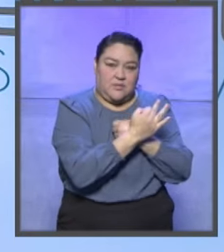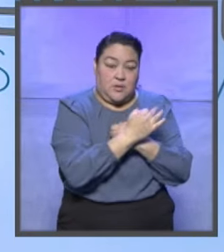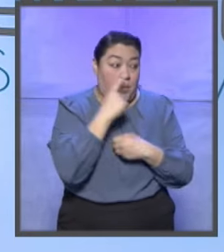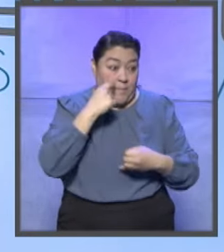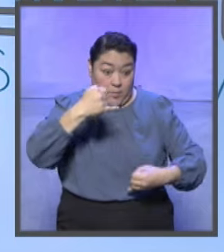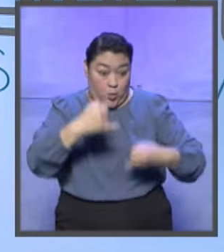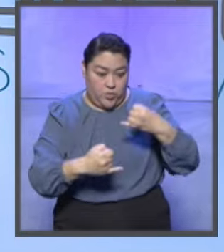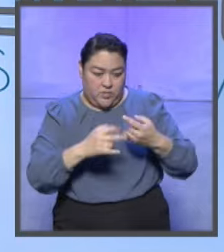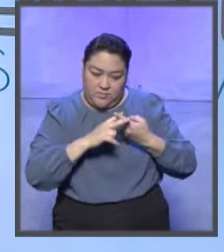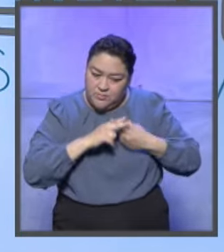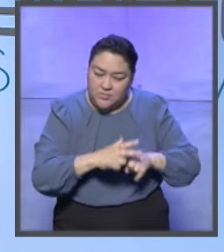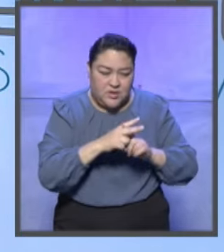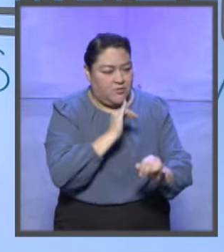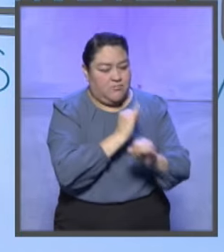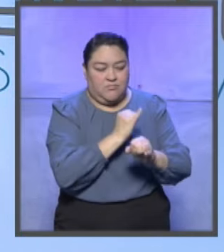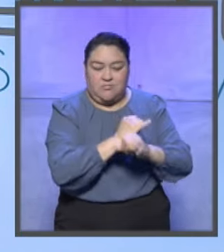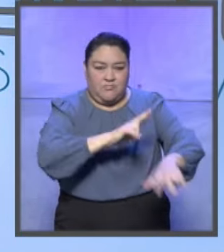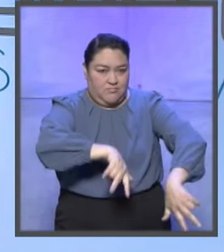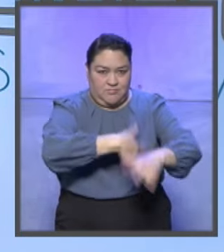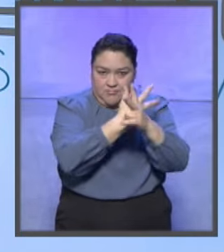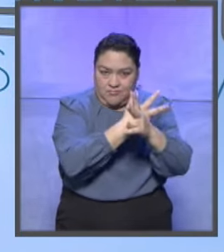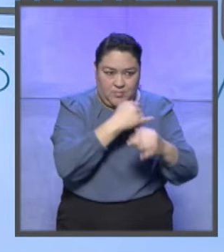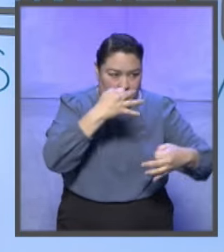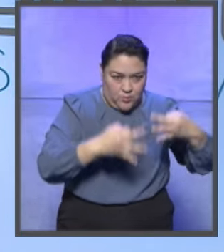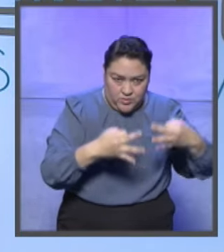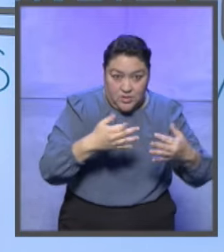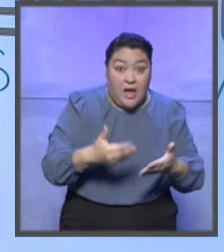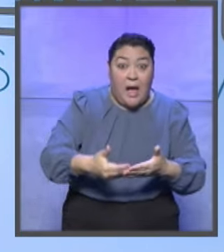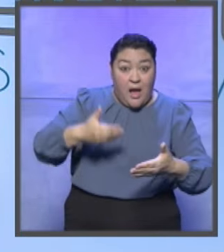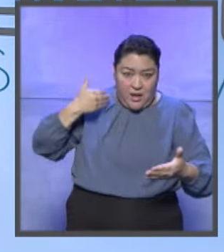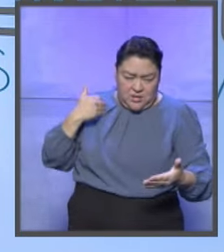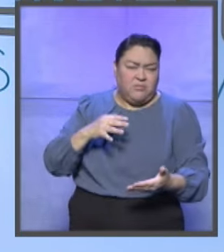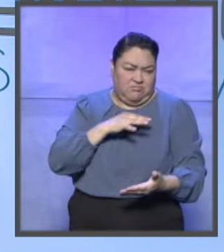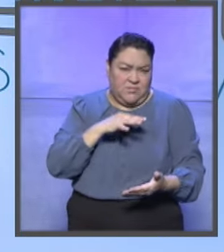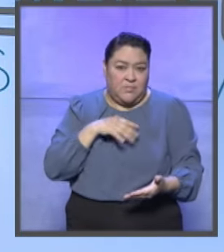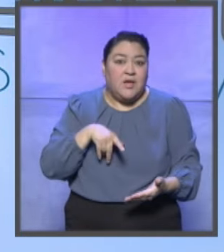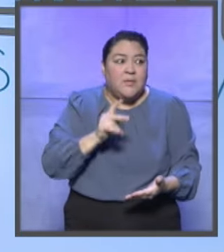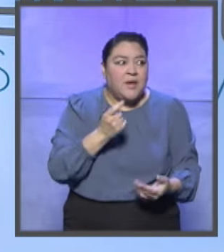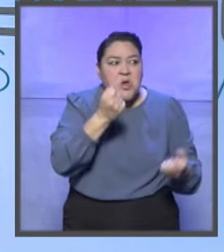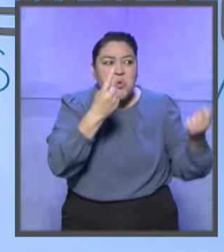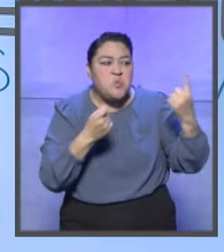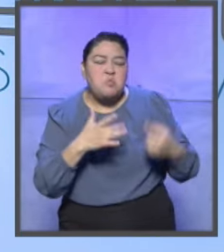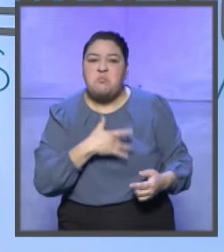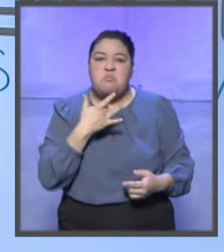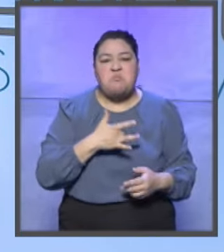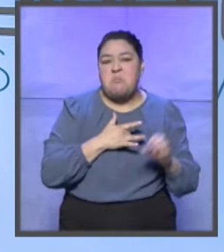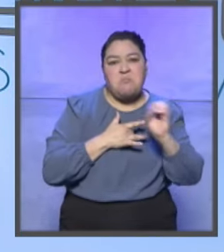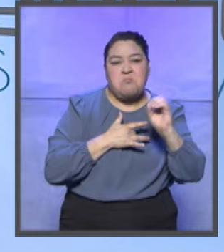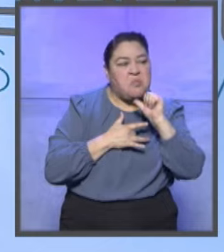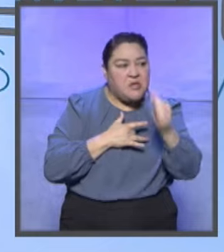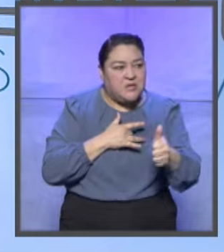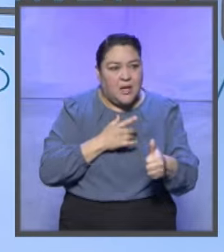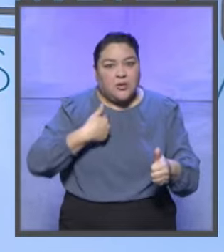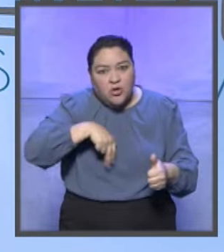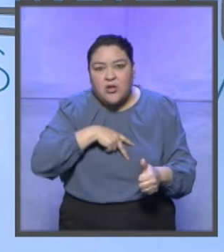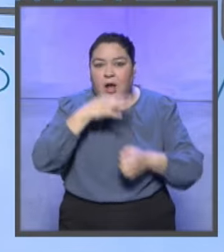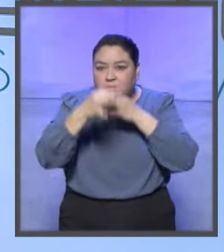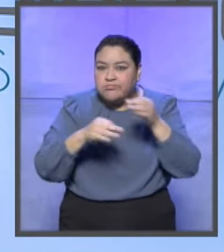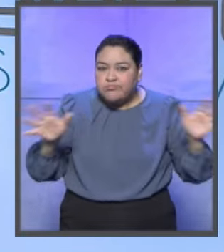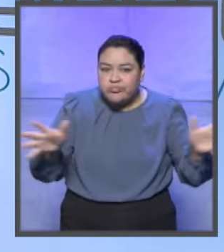juicio en línea que vimos fue, digamos, algo que ya teníamos, pero que no había sido potencialmente usado, nuestras